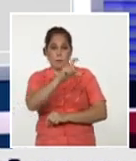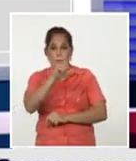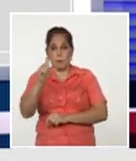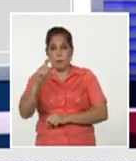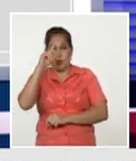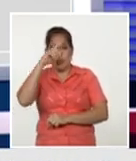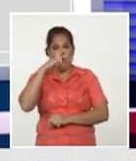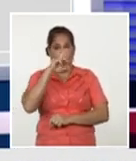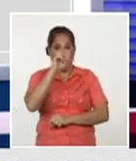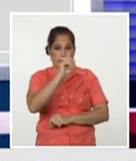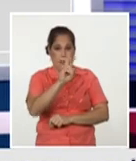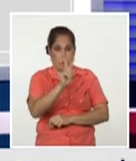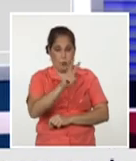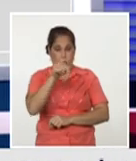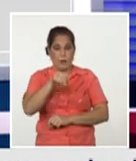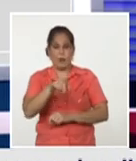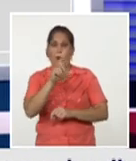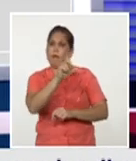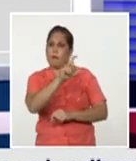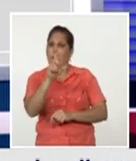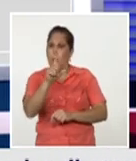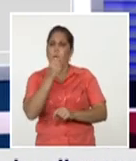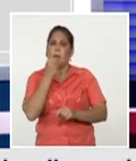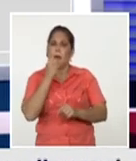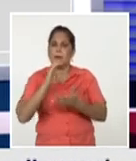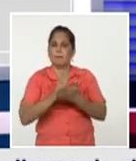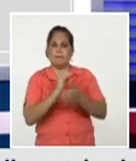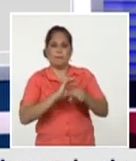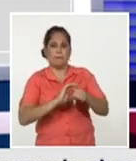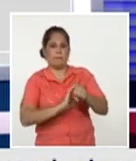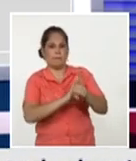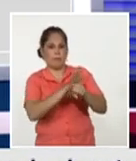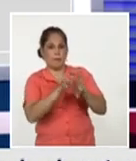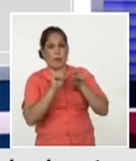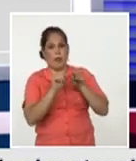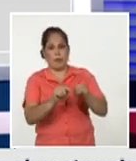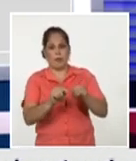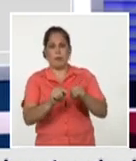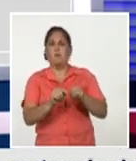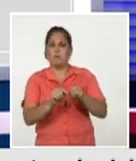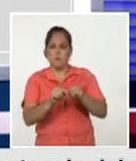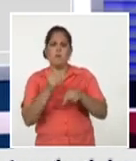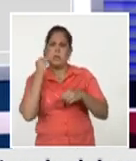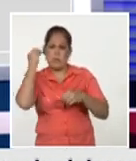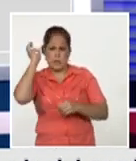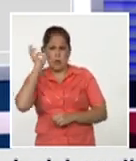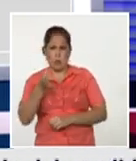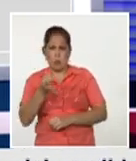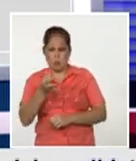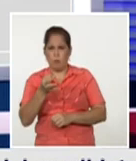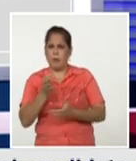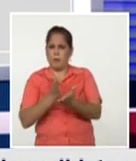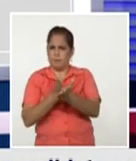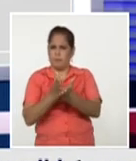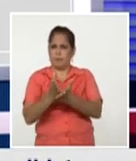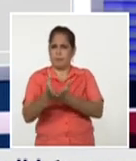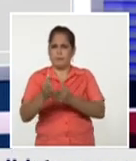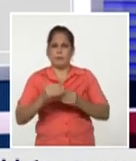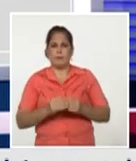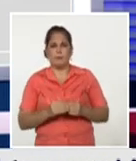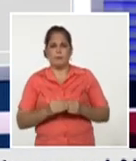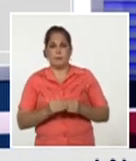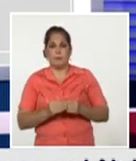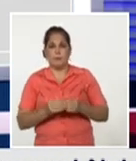un candidato vacunal anticovid-19 de mucha luz con mucha esperanza en su camino que también formará